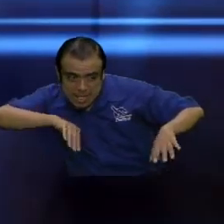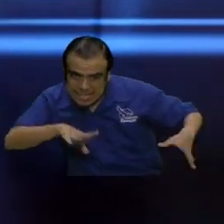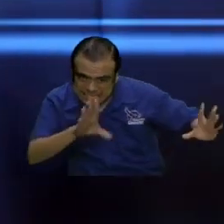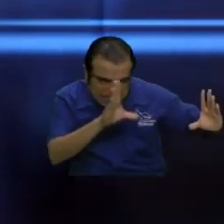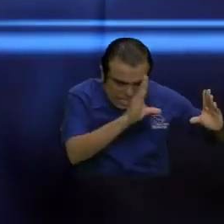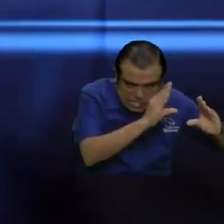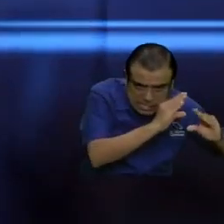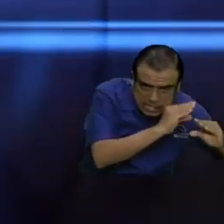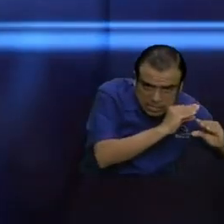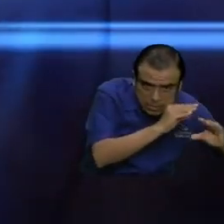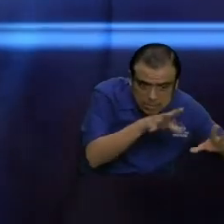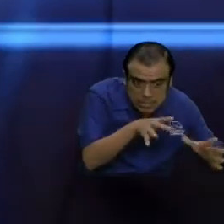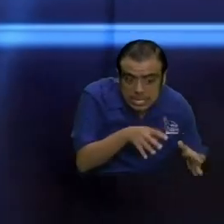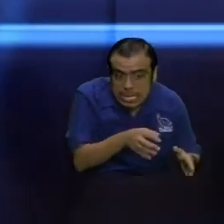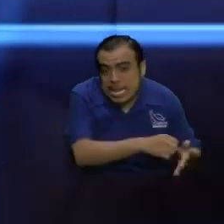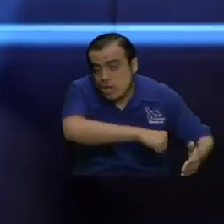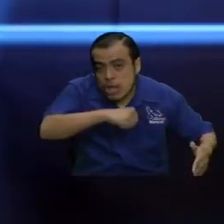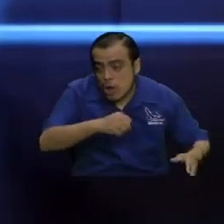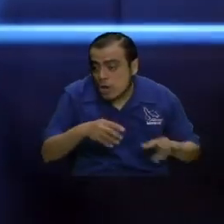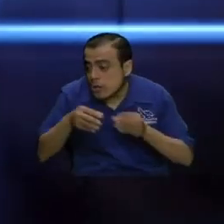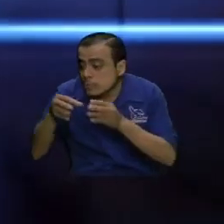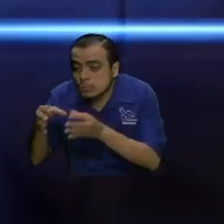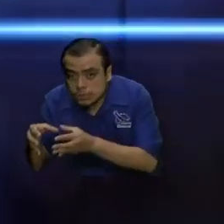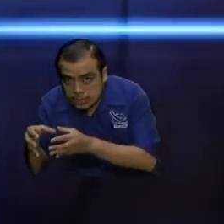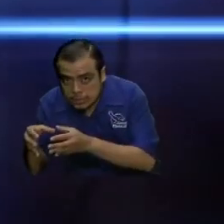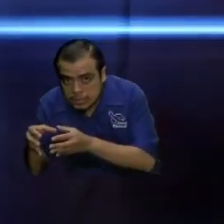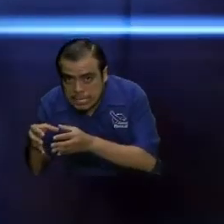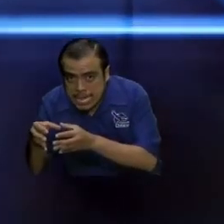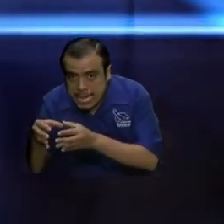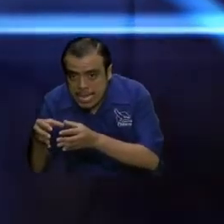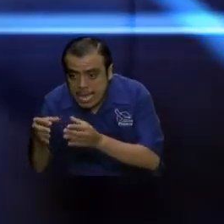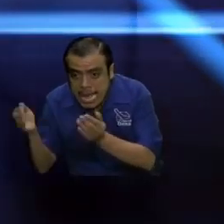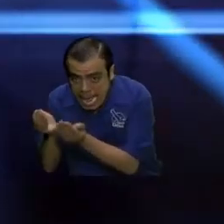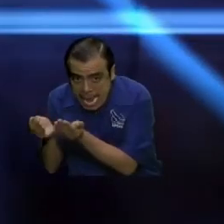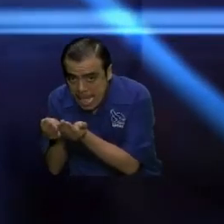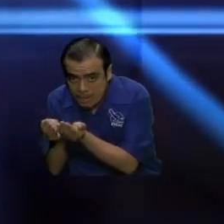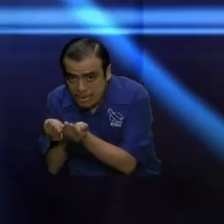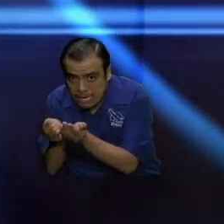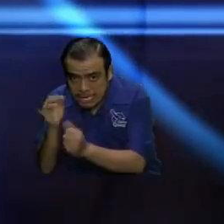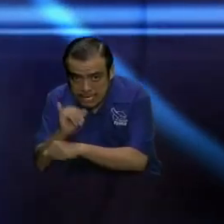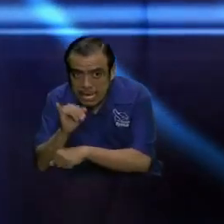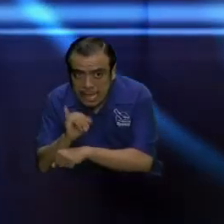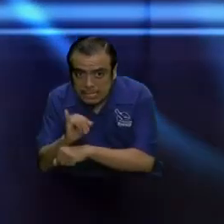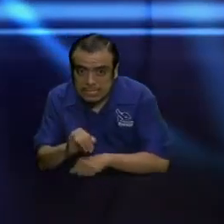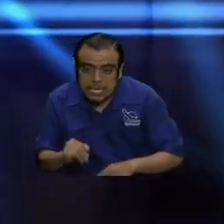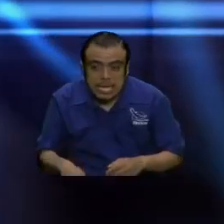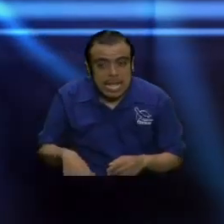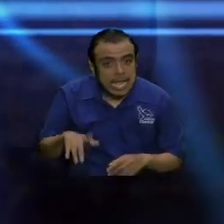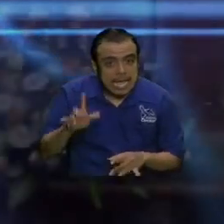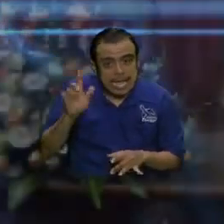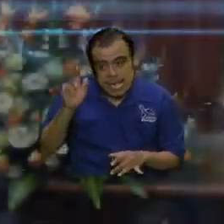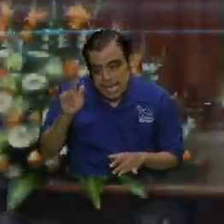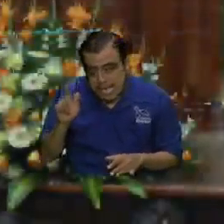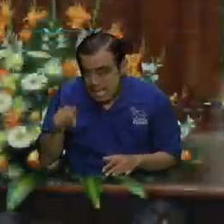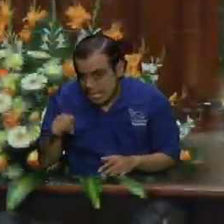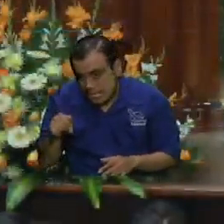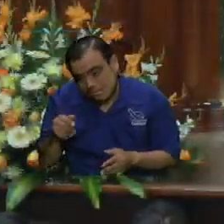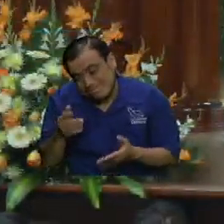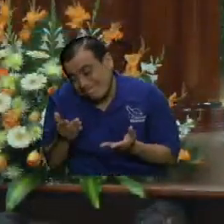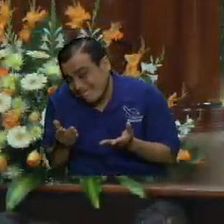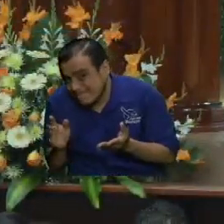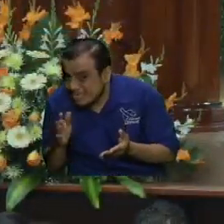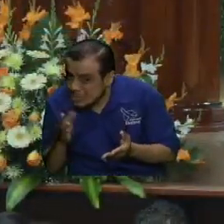tinieblas y nos llevaron a otra posición, acá, a la barca. Y aquí, aunque no nos gusta aceptarlo,